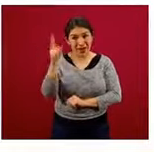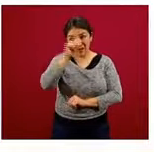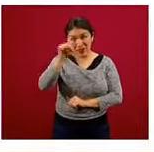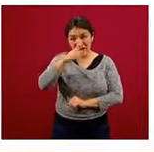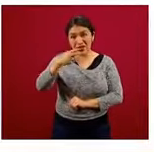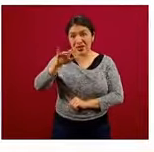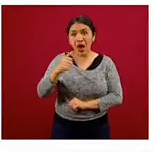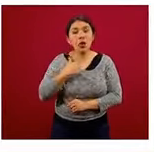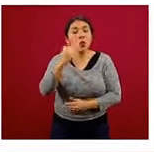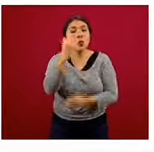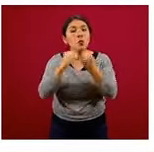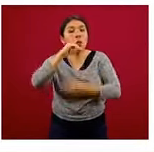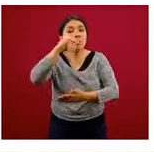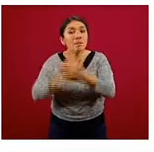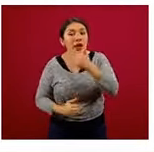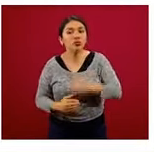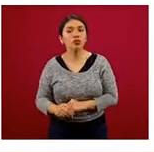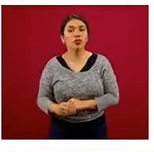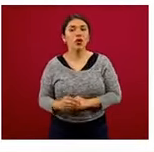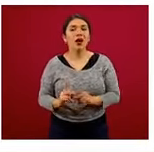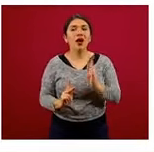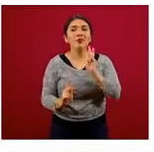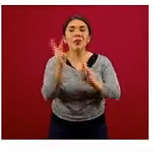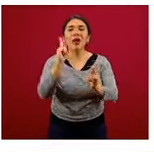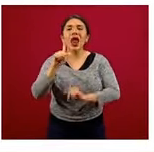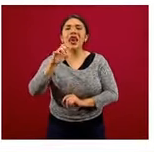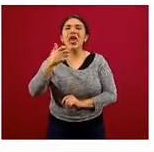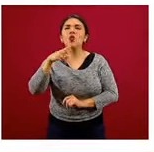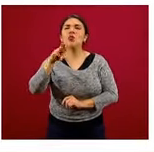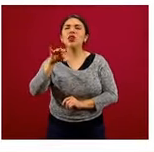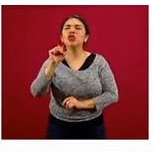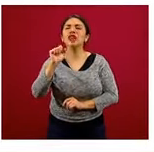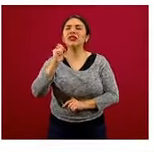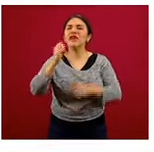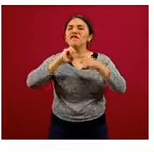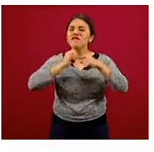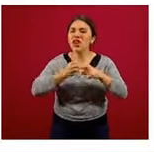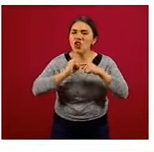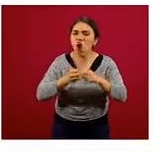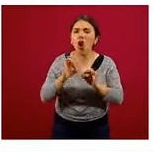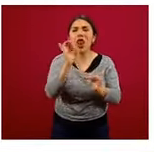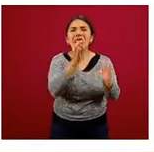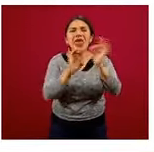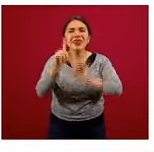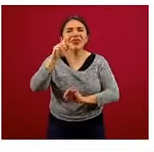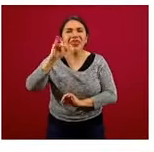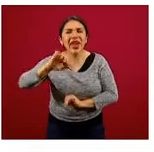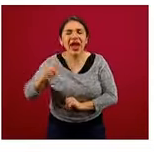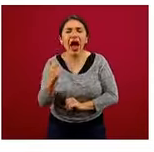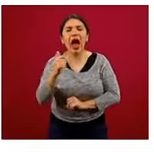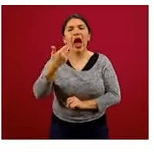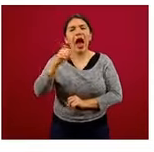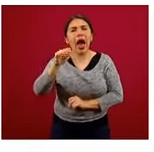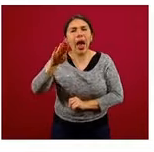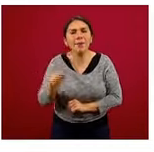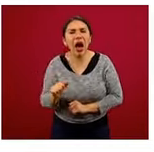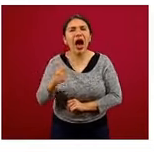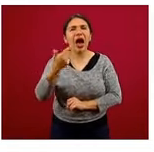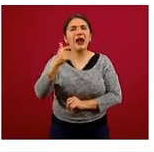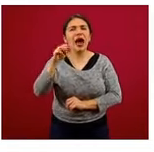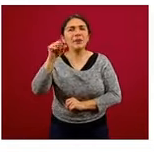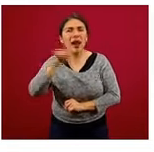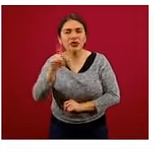las guías. Las guías, leguminosas, fíjense, leguminosas son frijol, lenteja, haba, garbanzo,